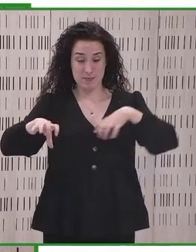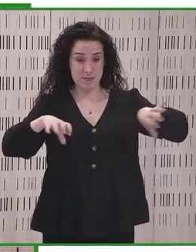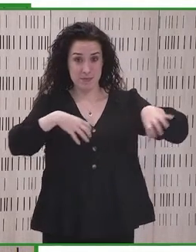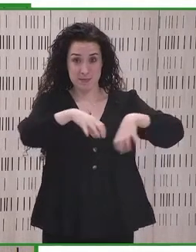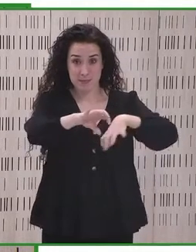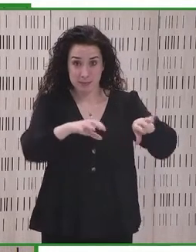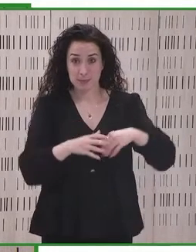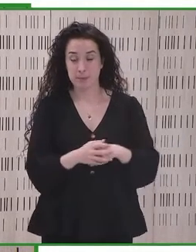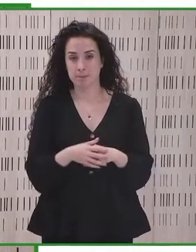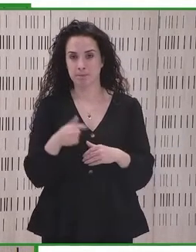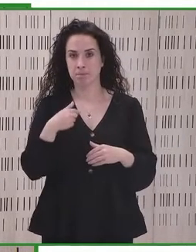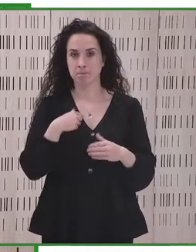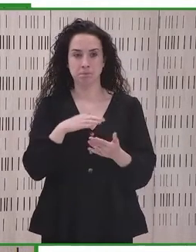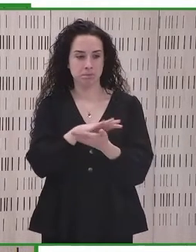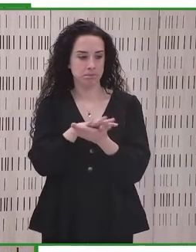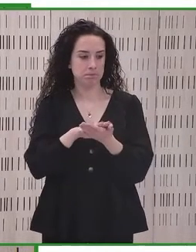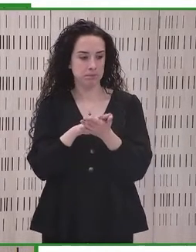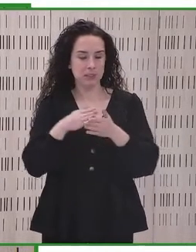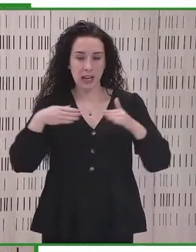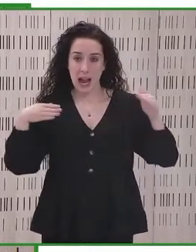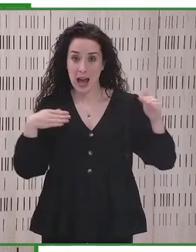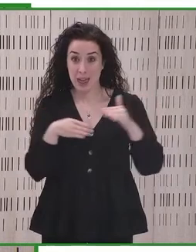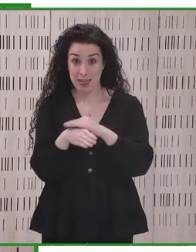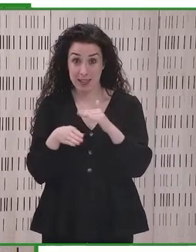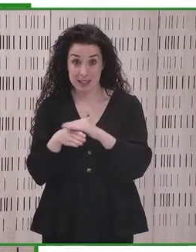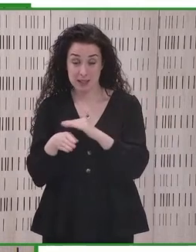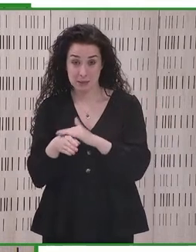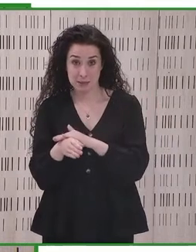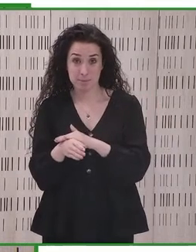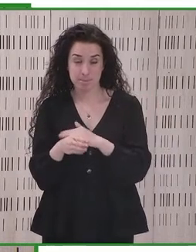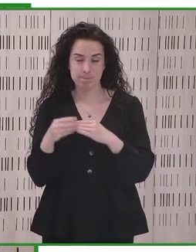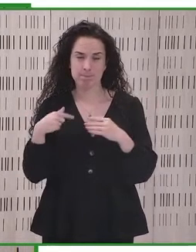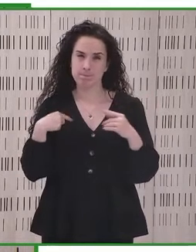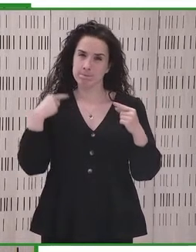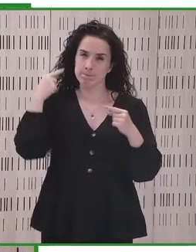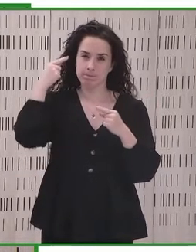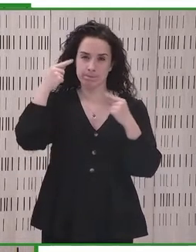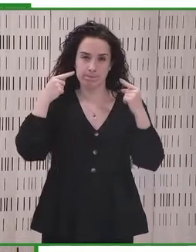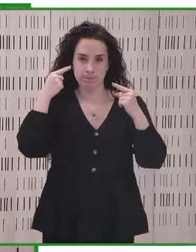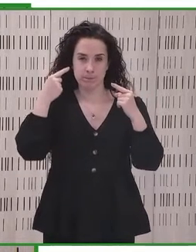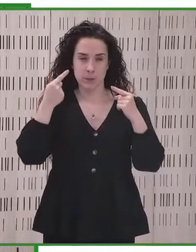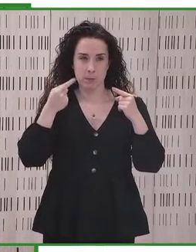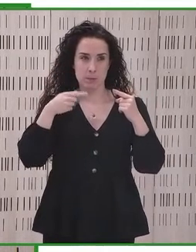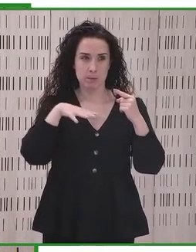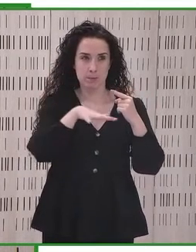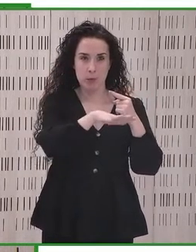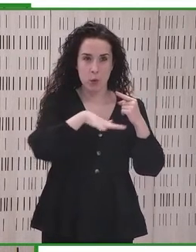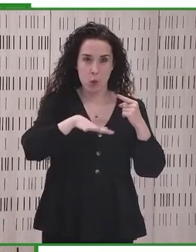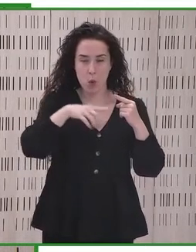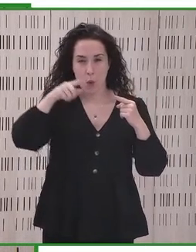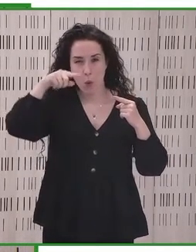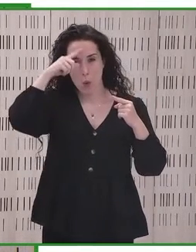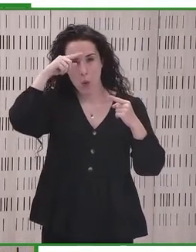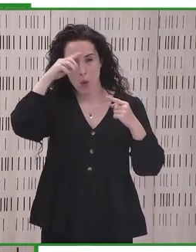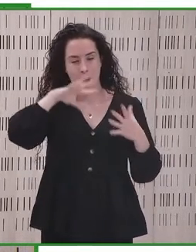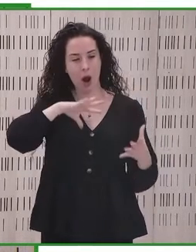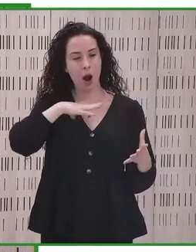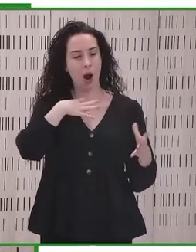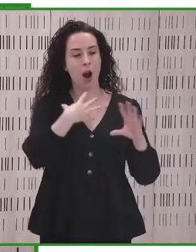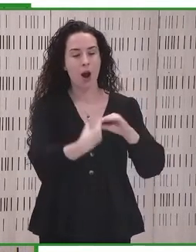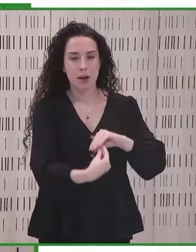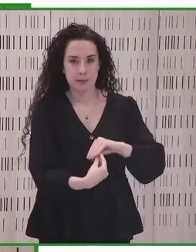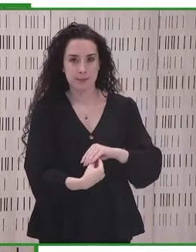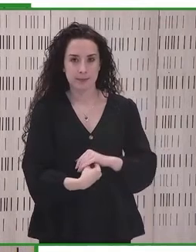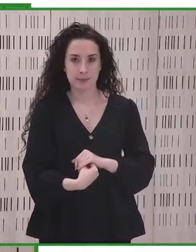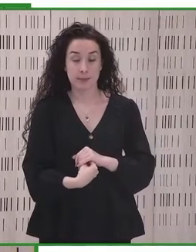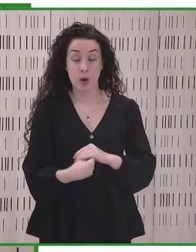Si estoy hablando de accesibilidad, también tengo que pensar en la adecuación cultural o,